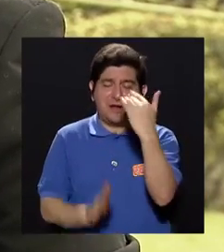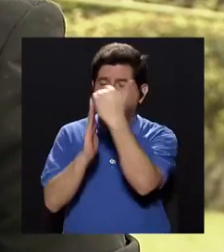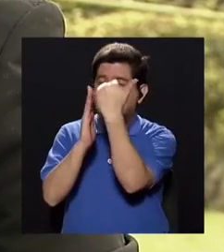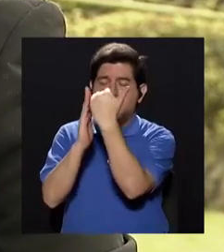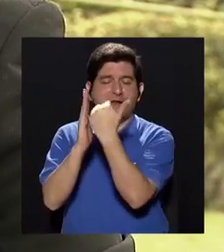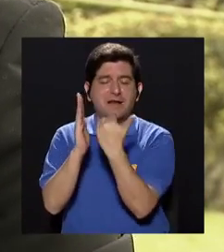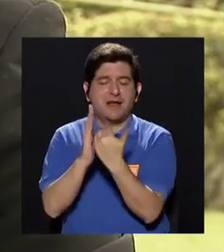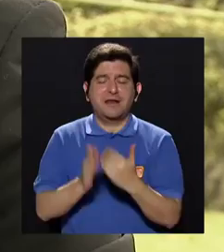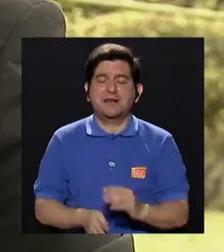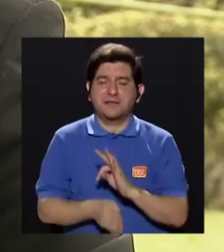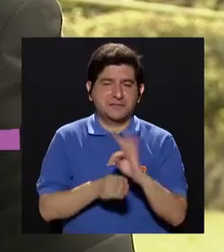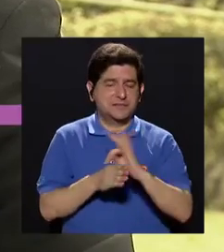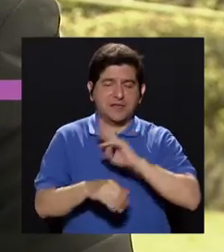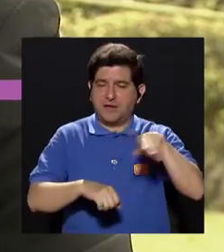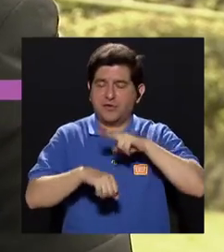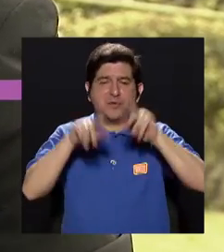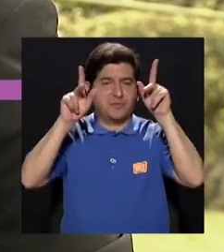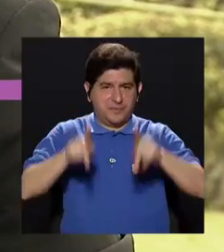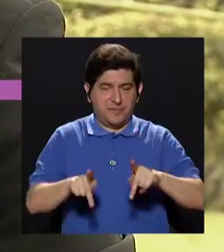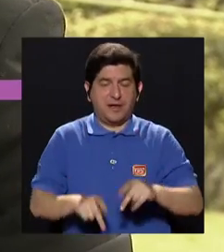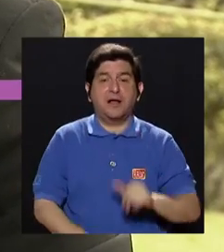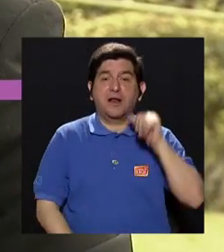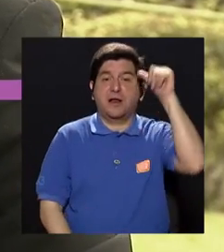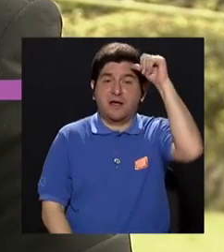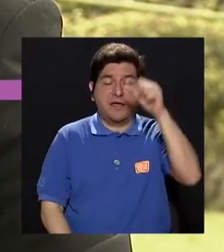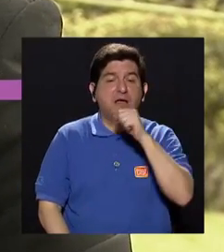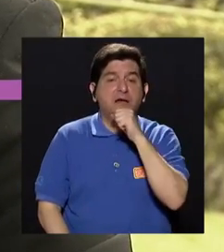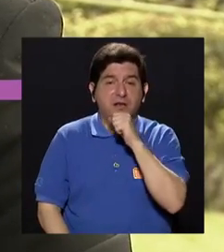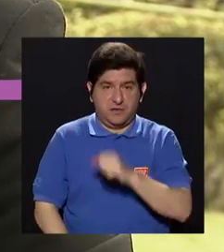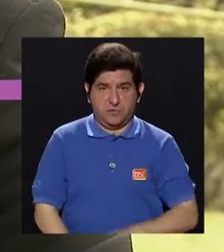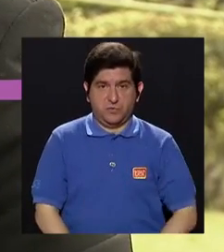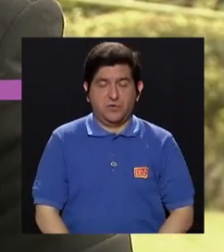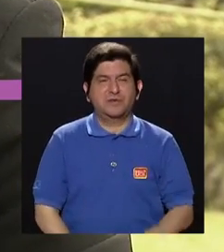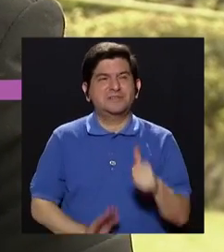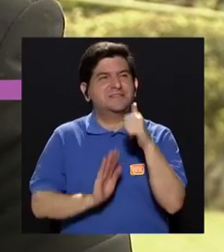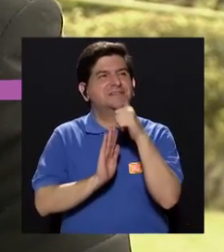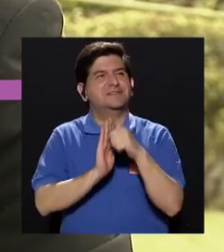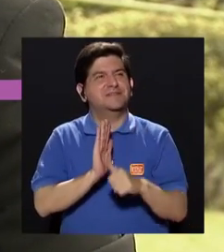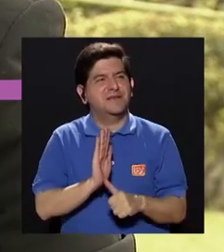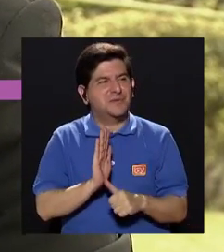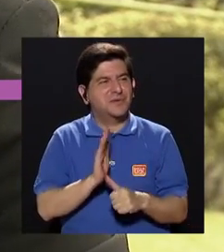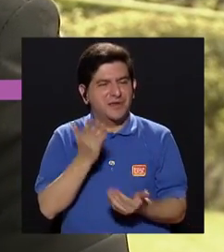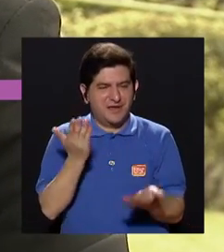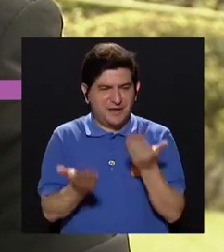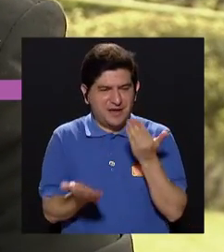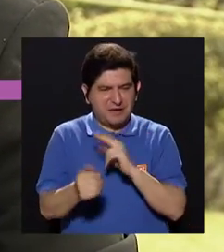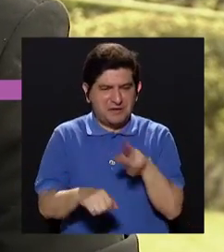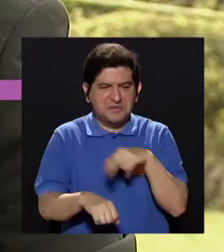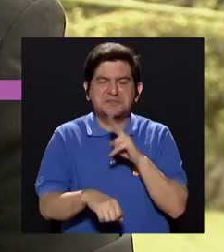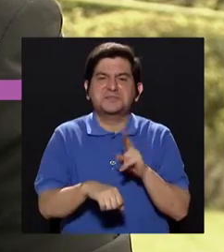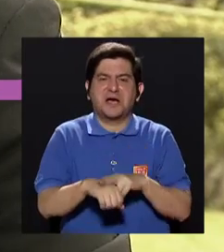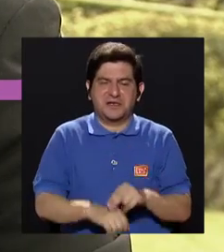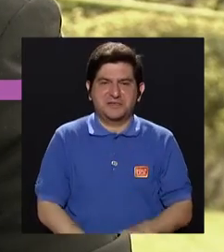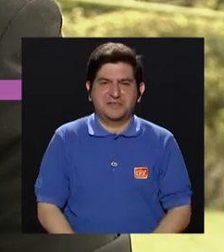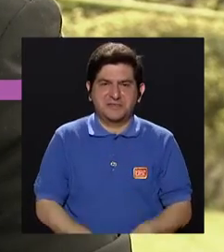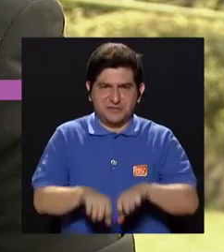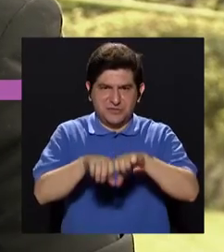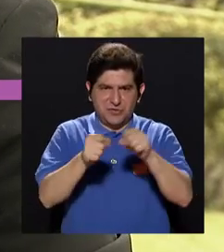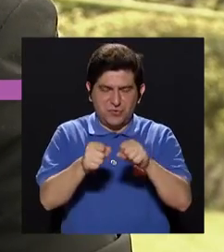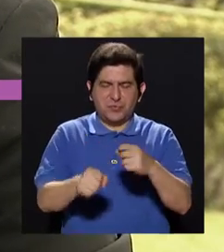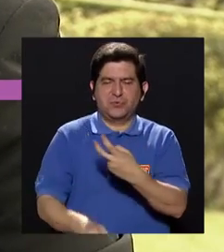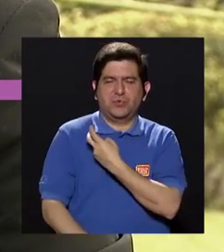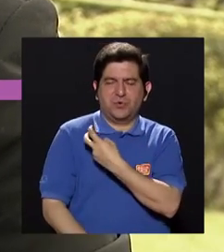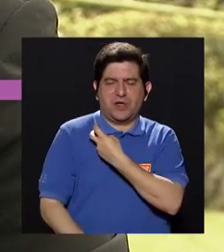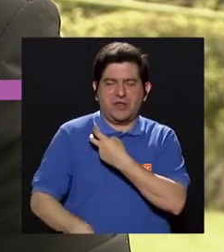tratamiento que usa el paciente y, por ejemplo, en el adulto mayor, una cirugía que puede ser común es una fractura de cadera,